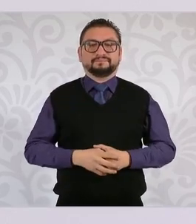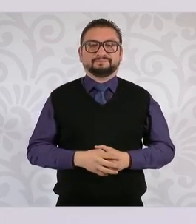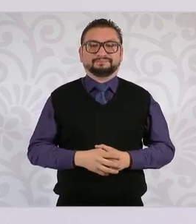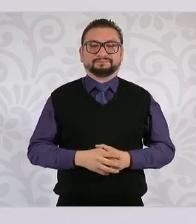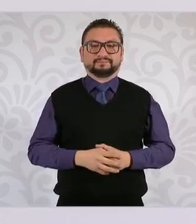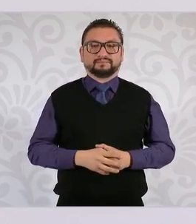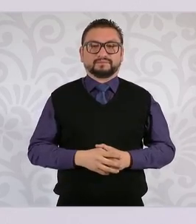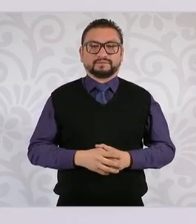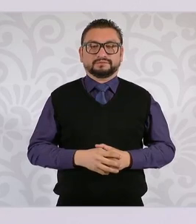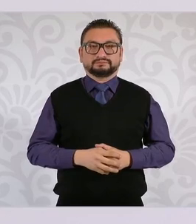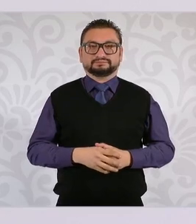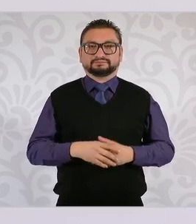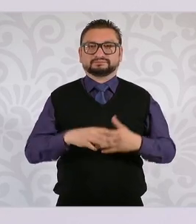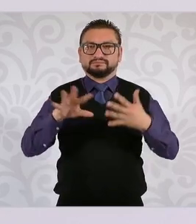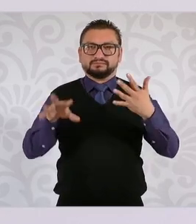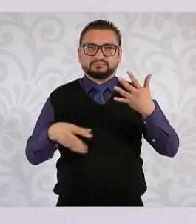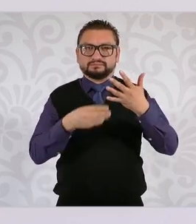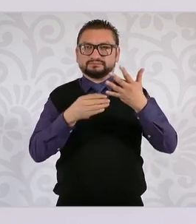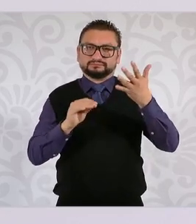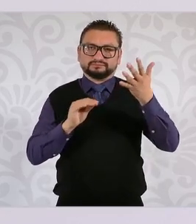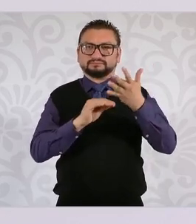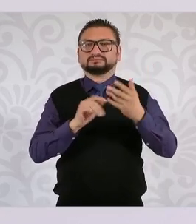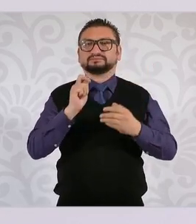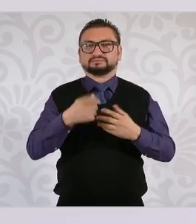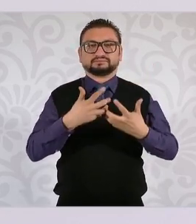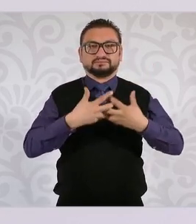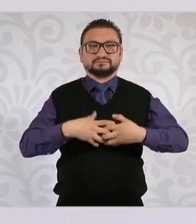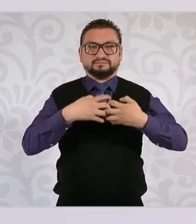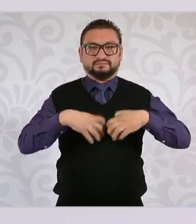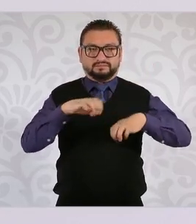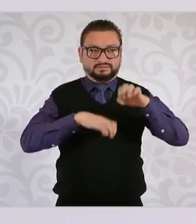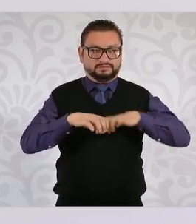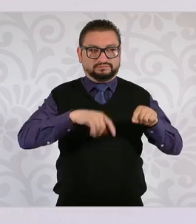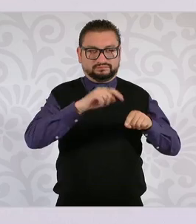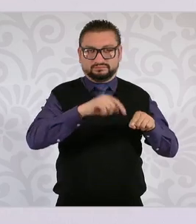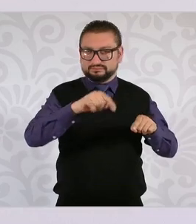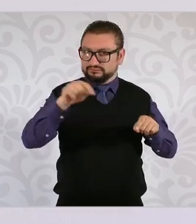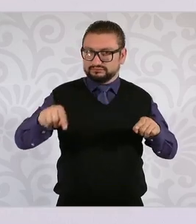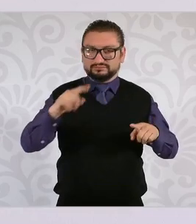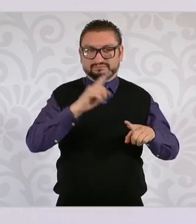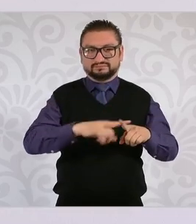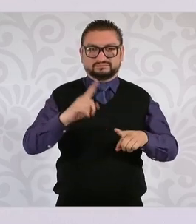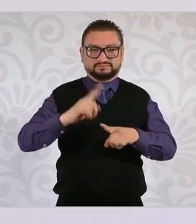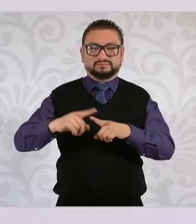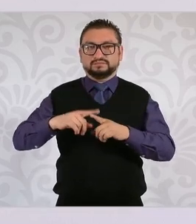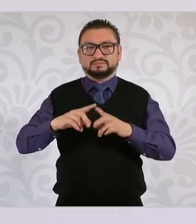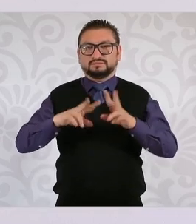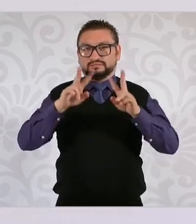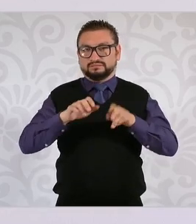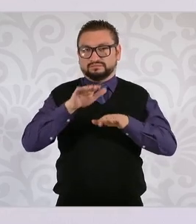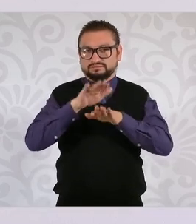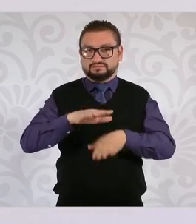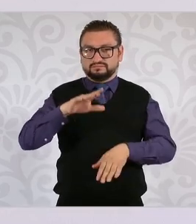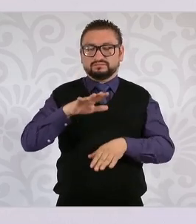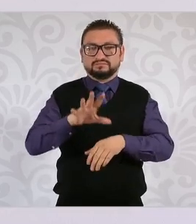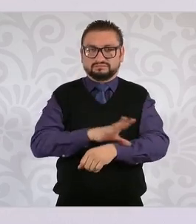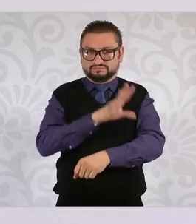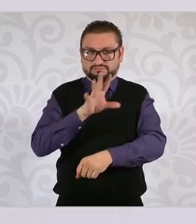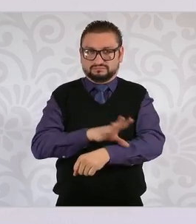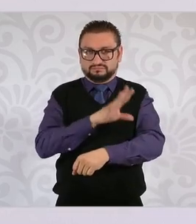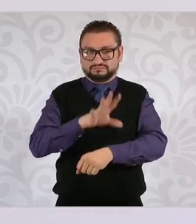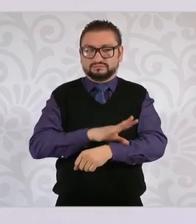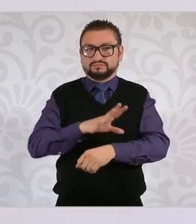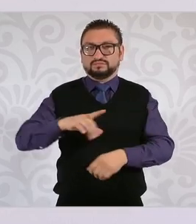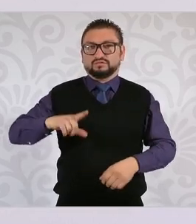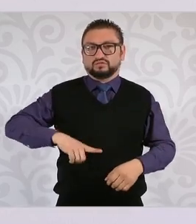que se agregó adicionalmente que las empresas públicas de energía del